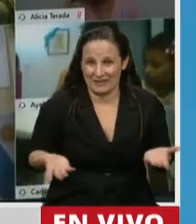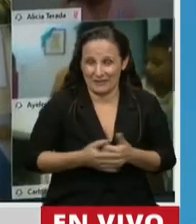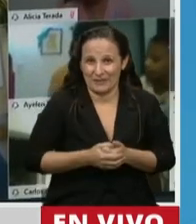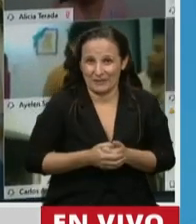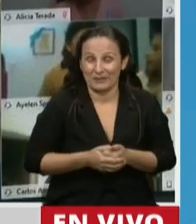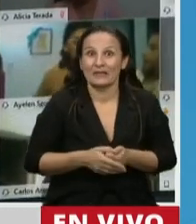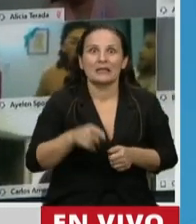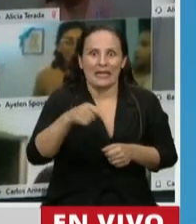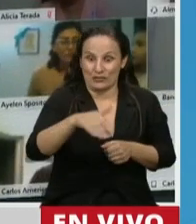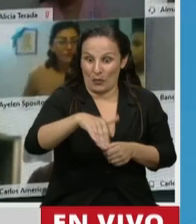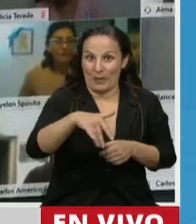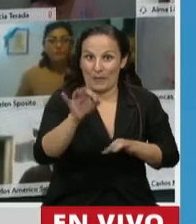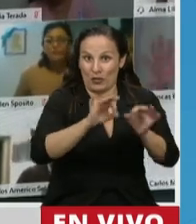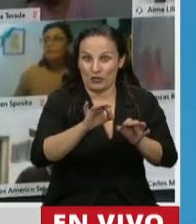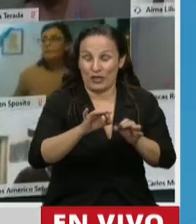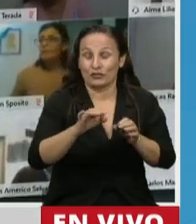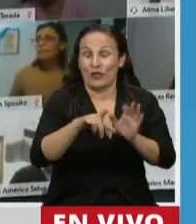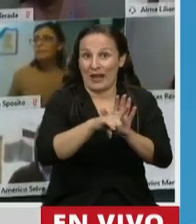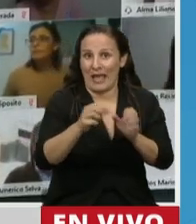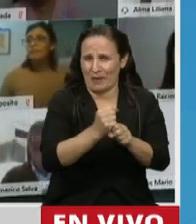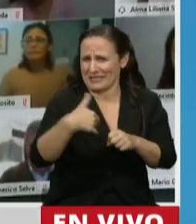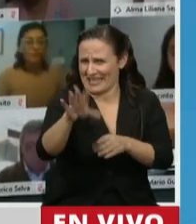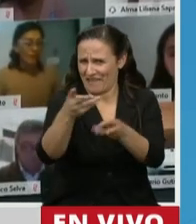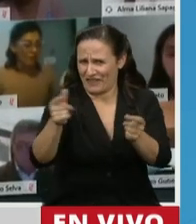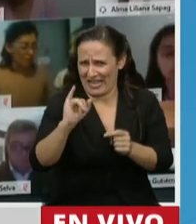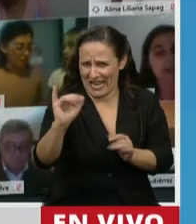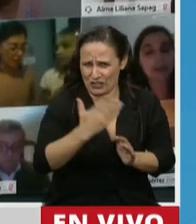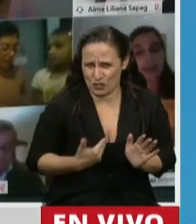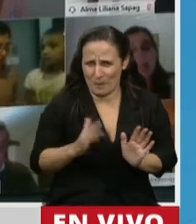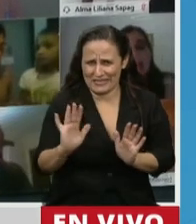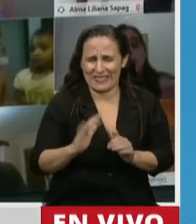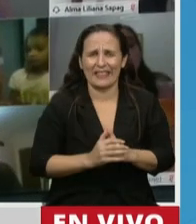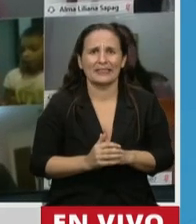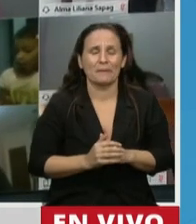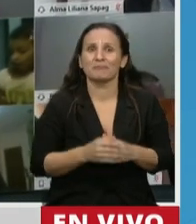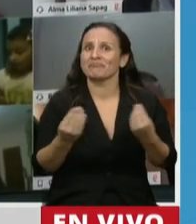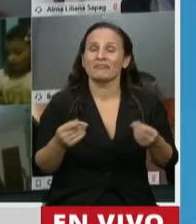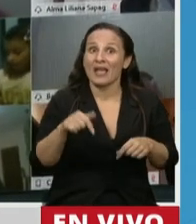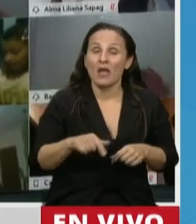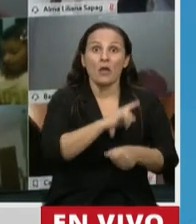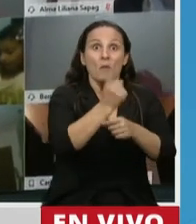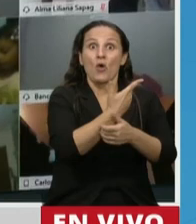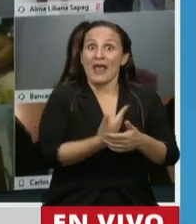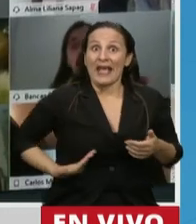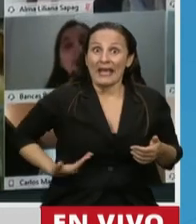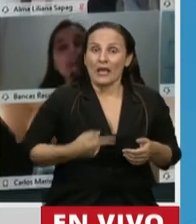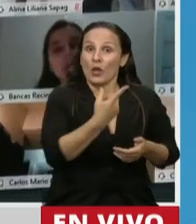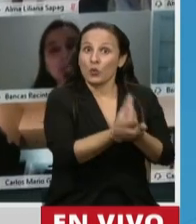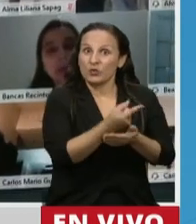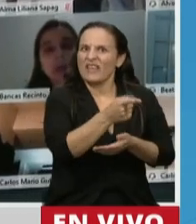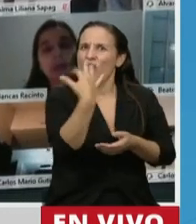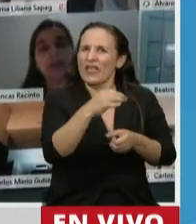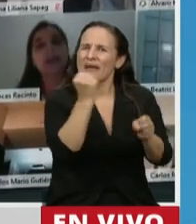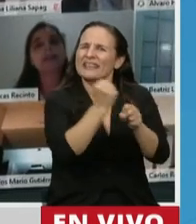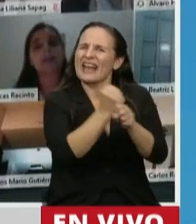enmarcado, y ya finalizo, señor Presidente, en un contexto donde el Poder Ejecutivo debe trabajar con